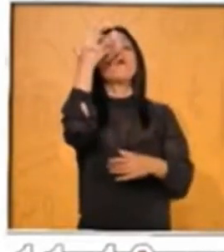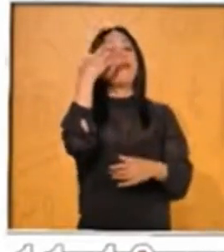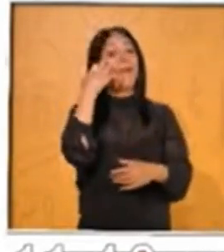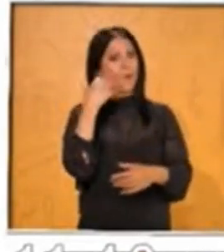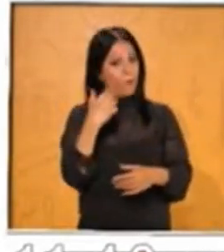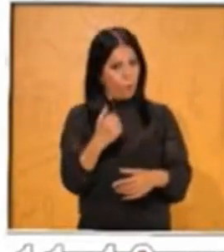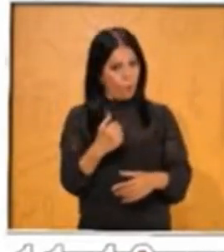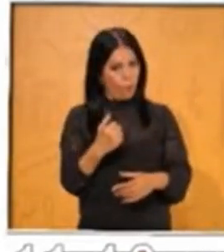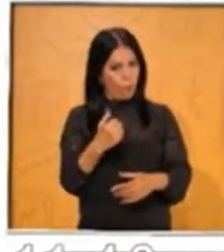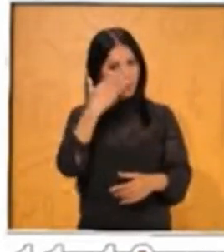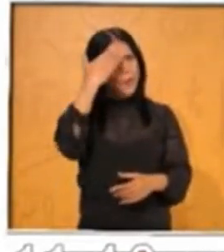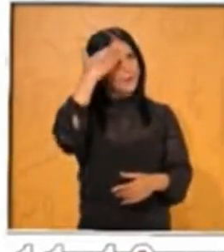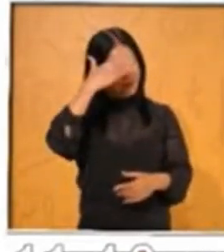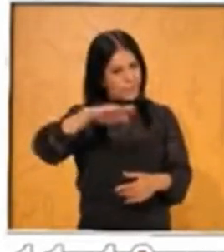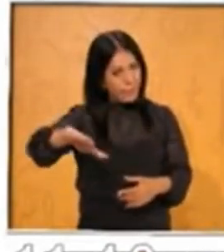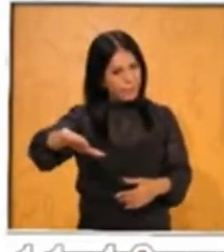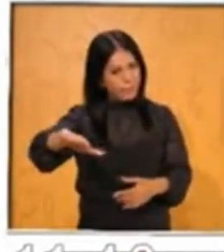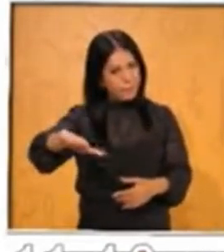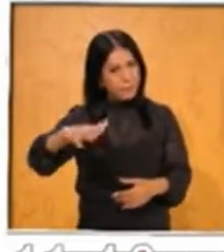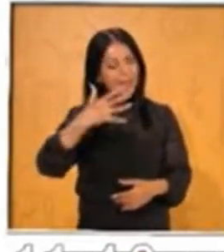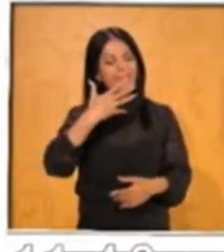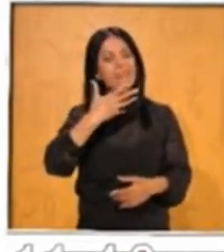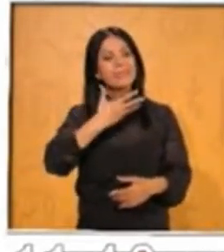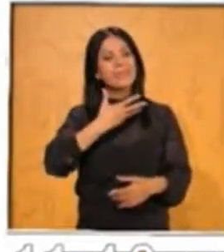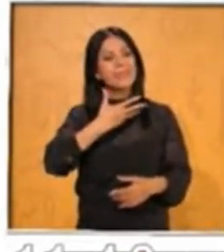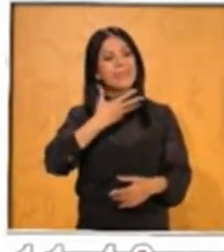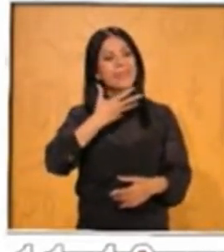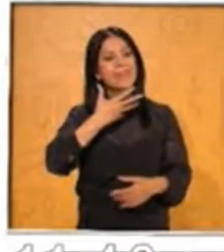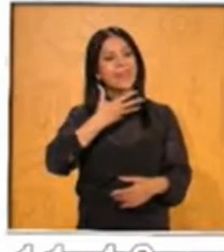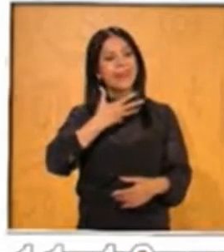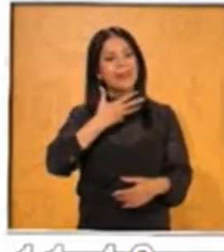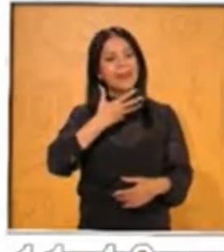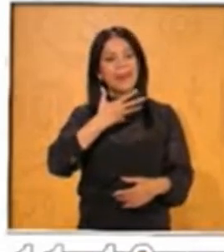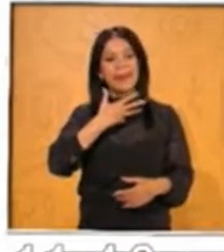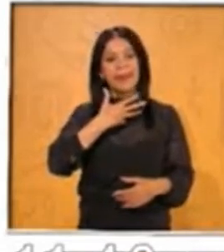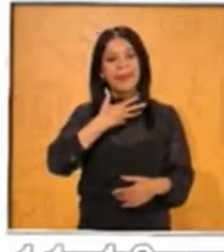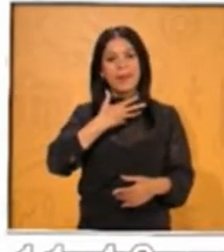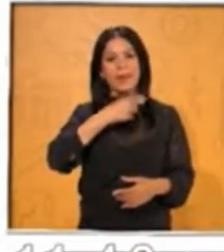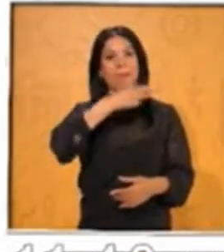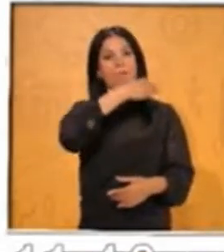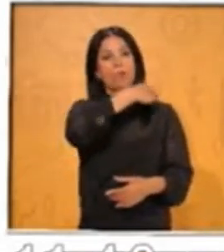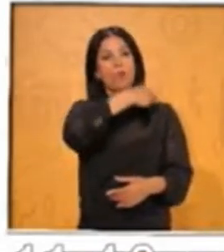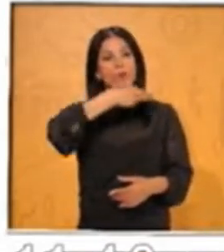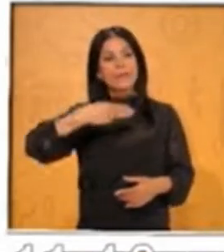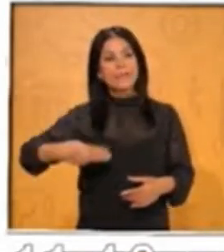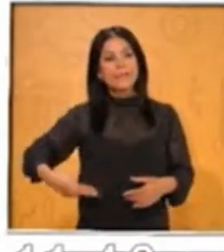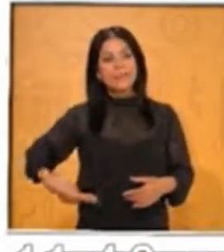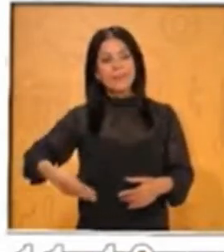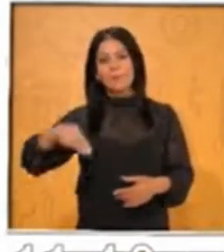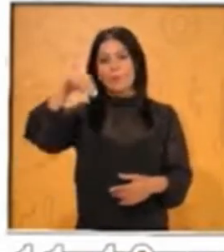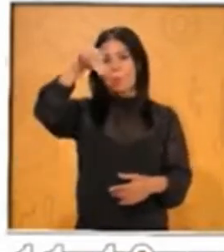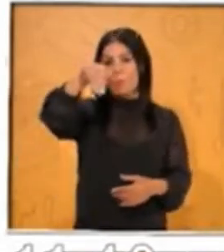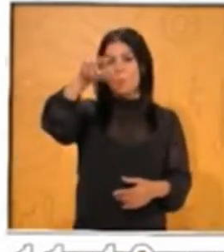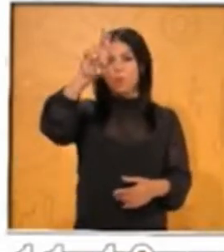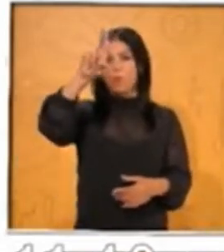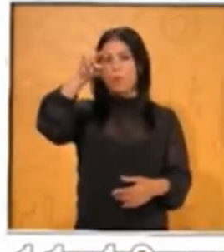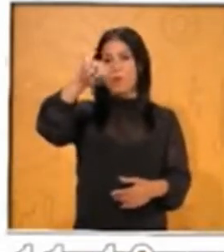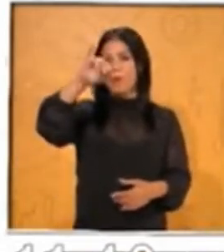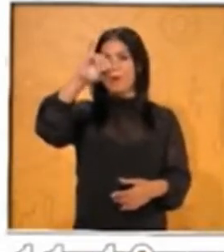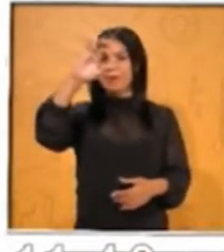en casita, recuerden, están viendo el mapa con la división política. ¿Cuántos